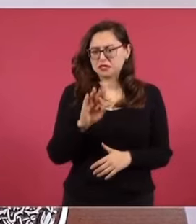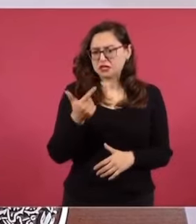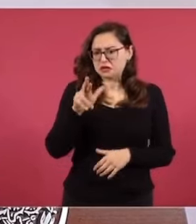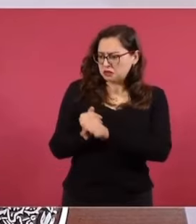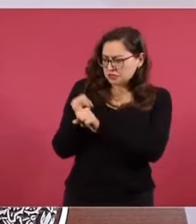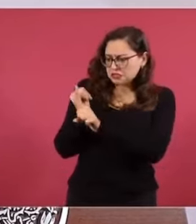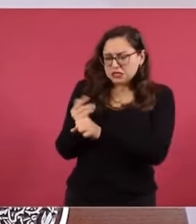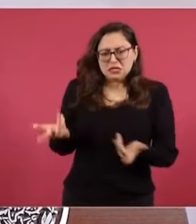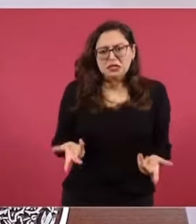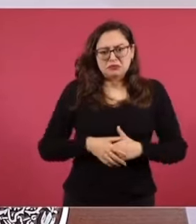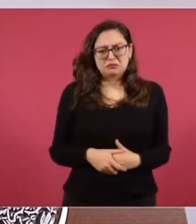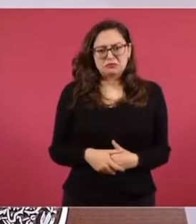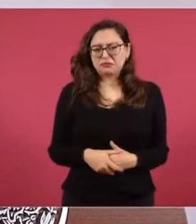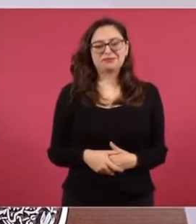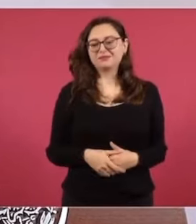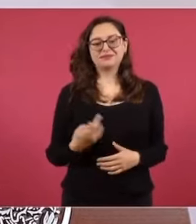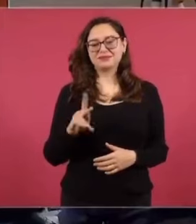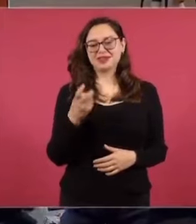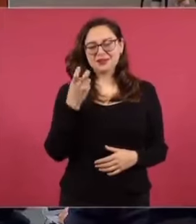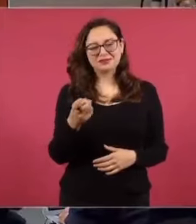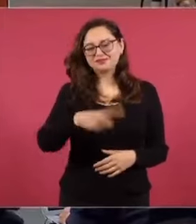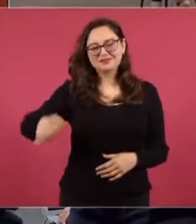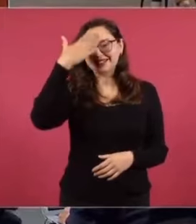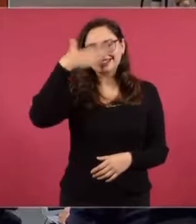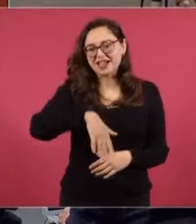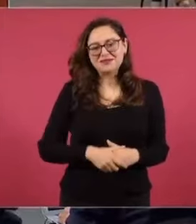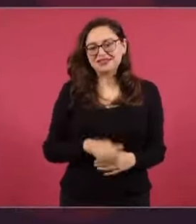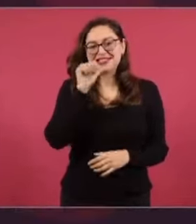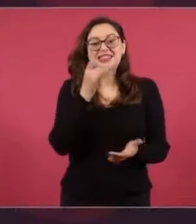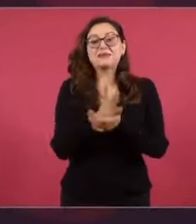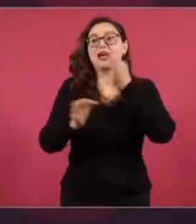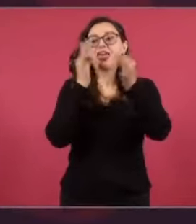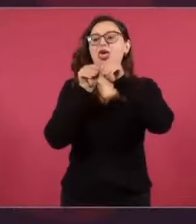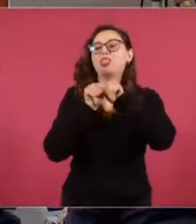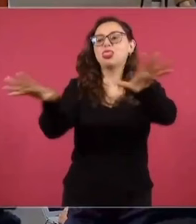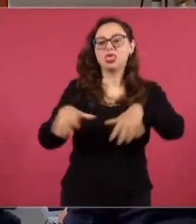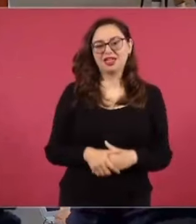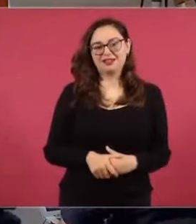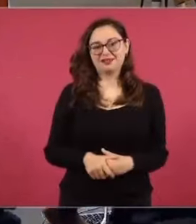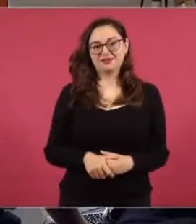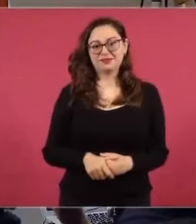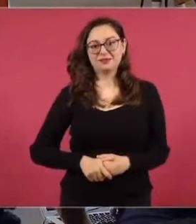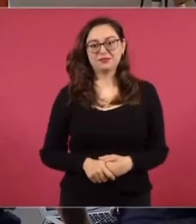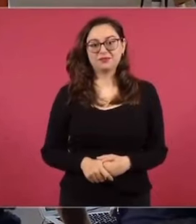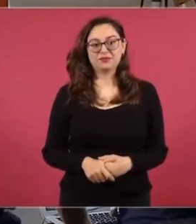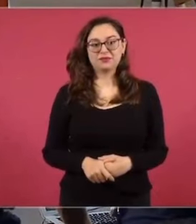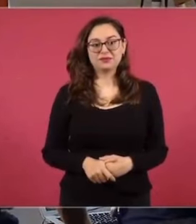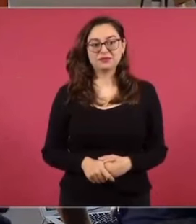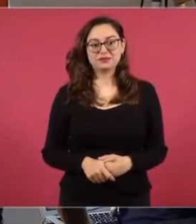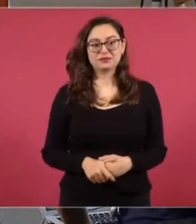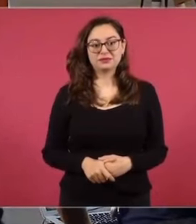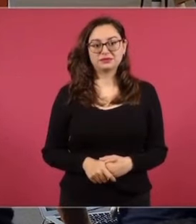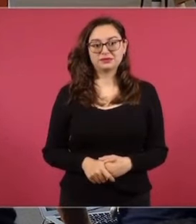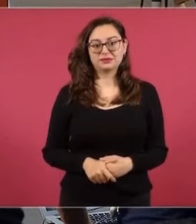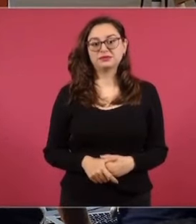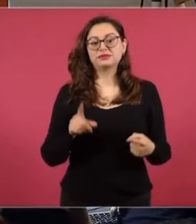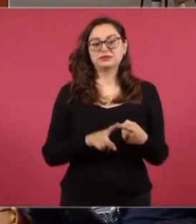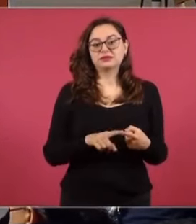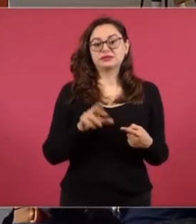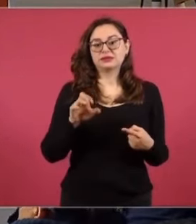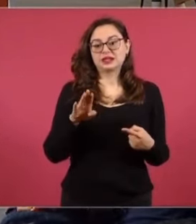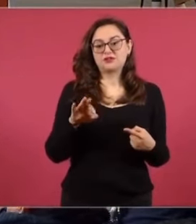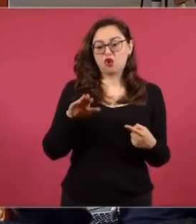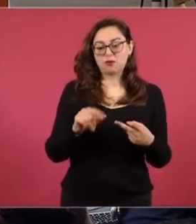fiscalía. Sí, pero no ese es el propósito. Es una campaña. El universal lo saca, es la misma información. Sí, es reforma,